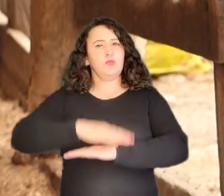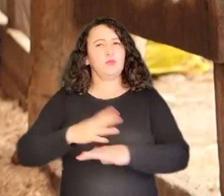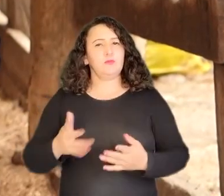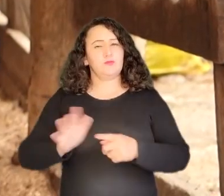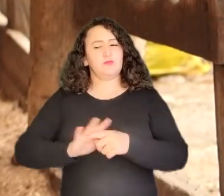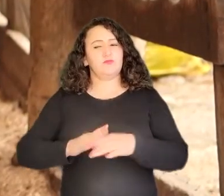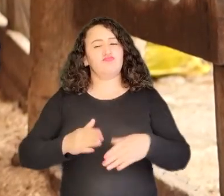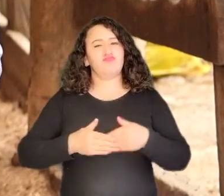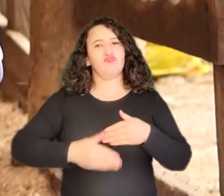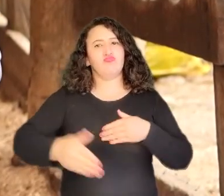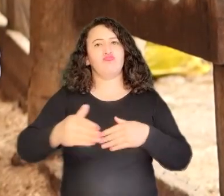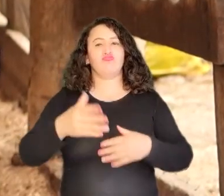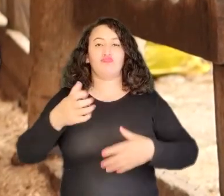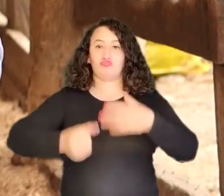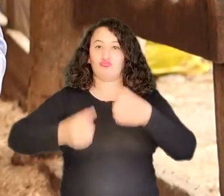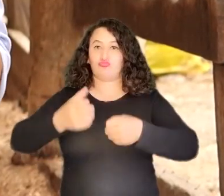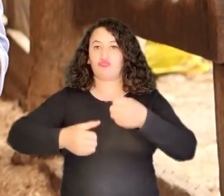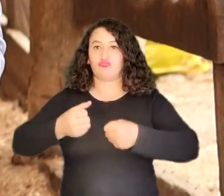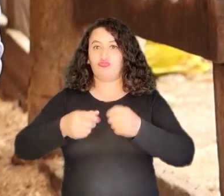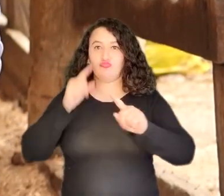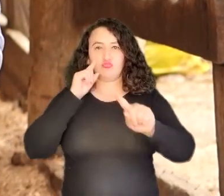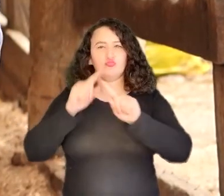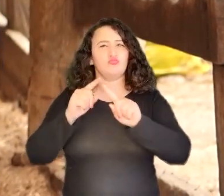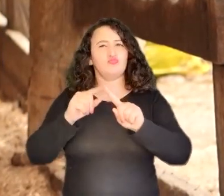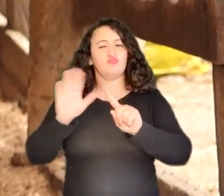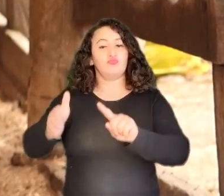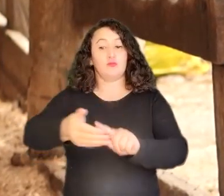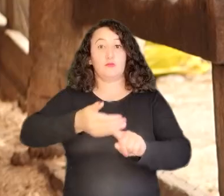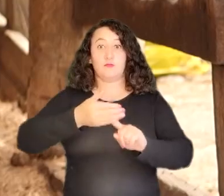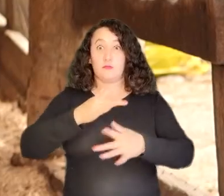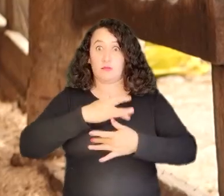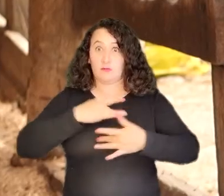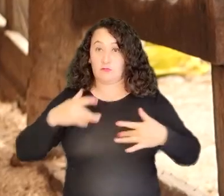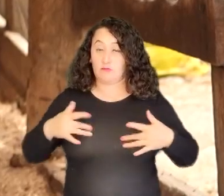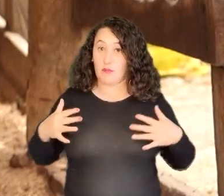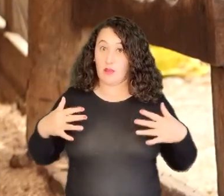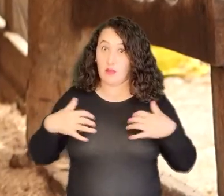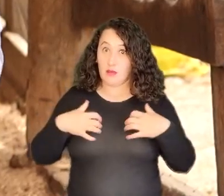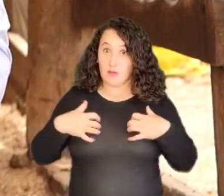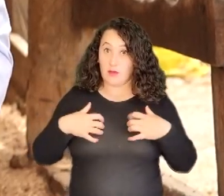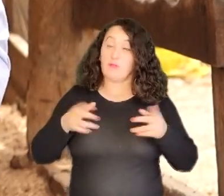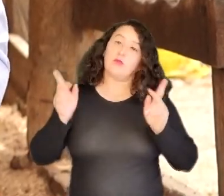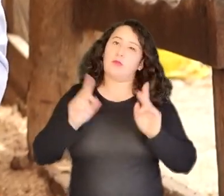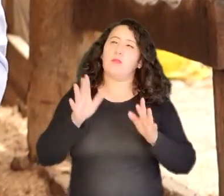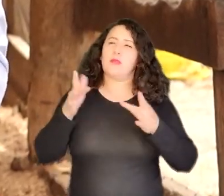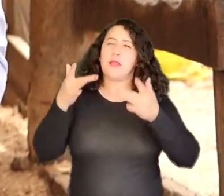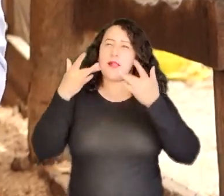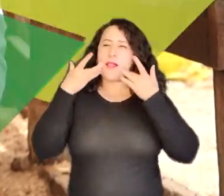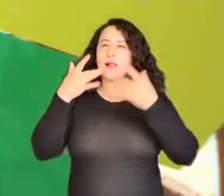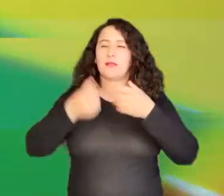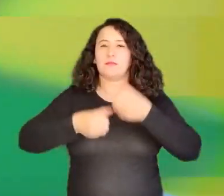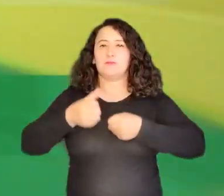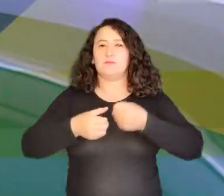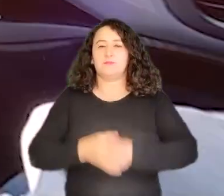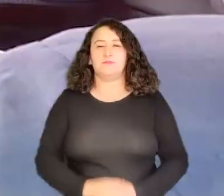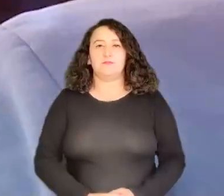de buenas prácticas de ordeño orientada a proteger la sanidad de los animales y a garantizar la inocuidad de la leche.